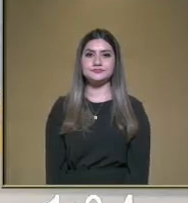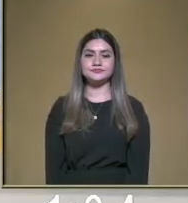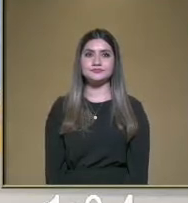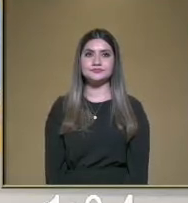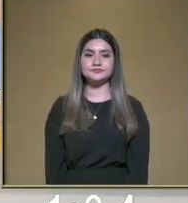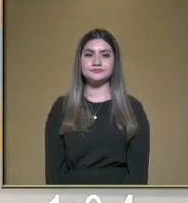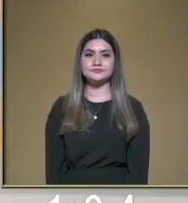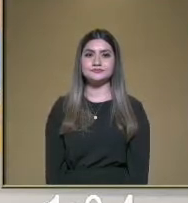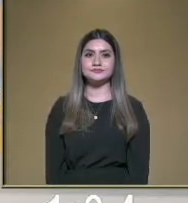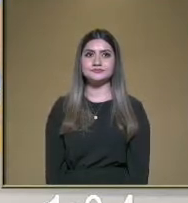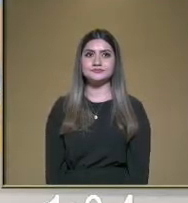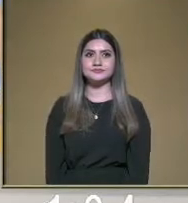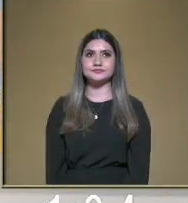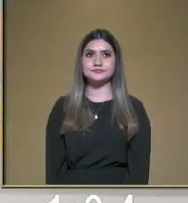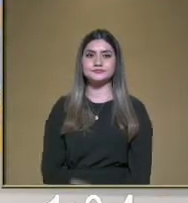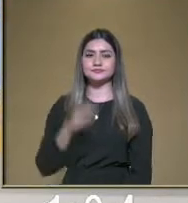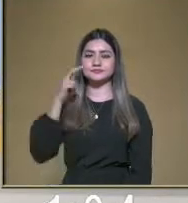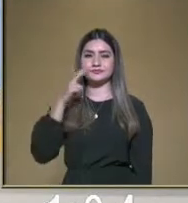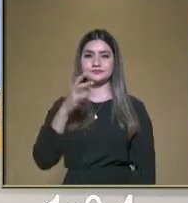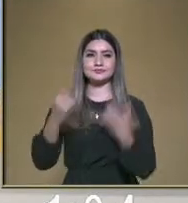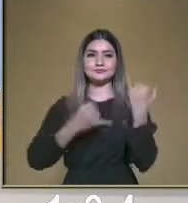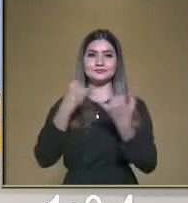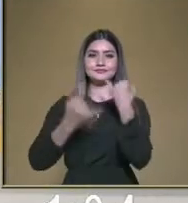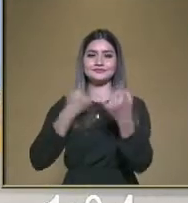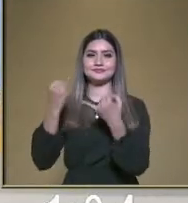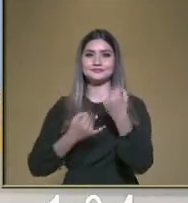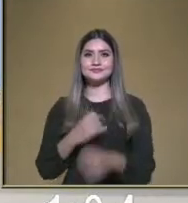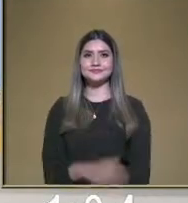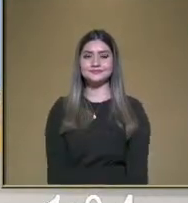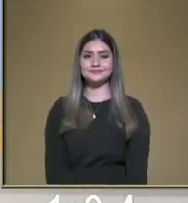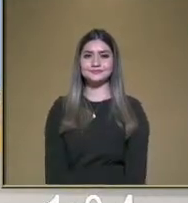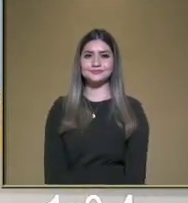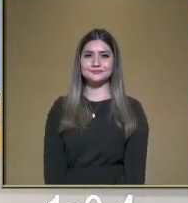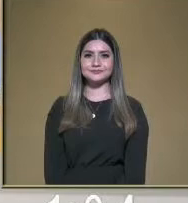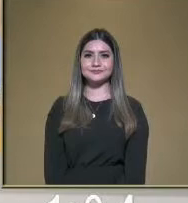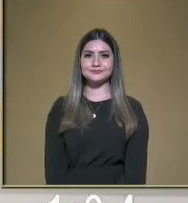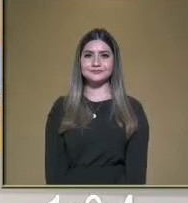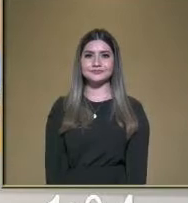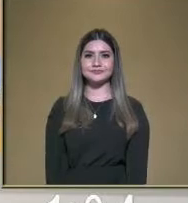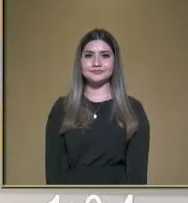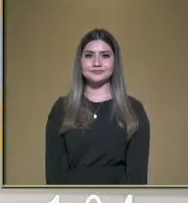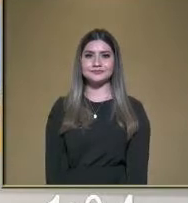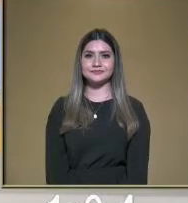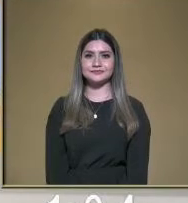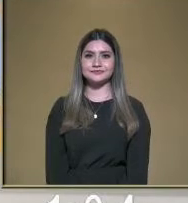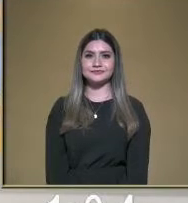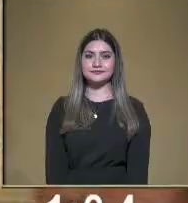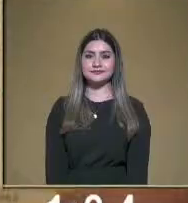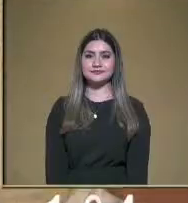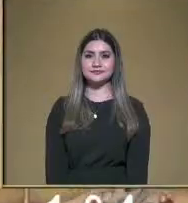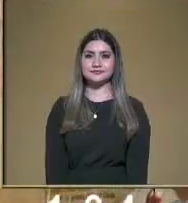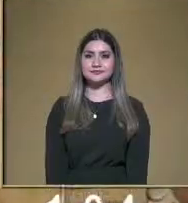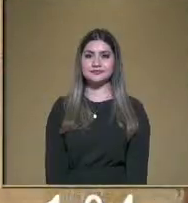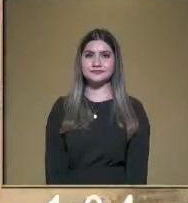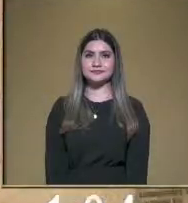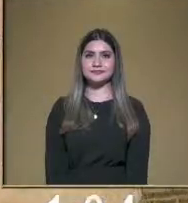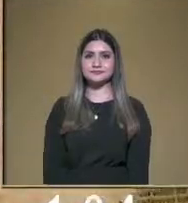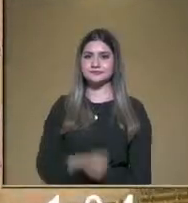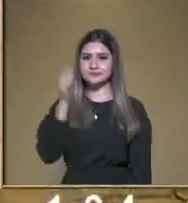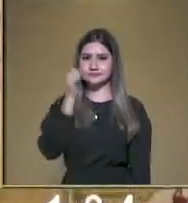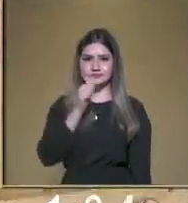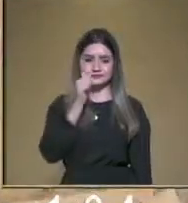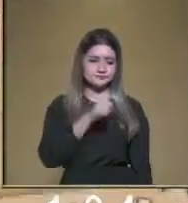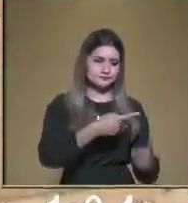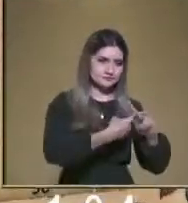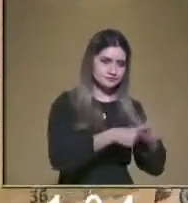Bueno, aquí tiene una tabla para poder jugar con dado, con así, fichas, ¿verdad? Entonces, tiene un inicio y